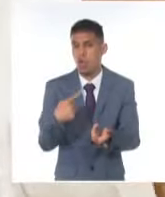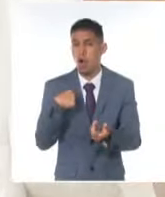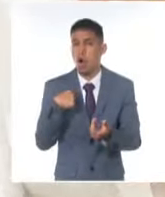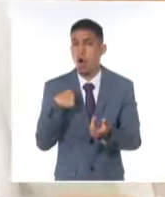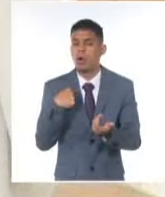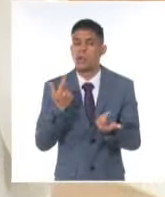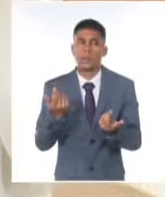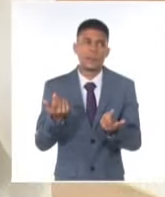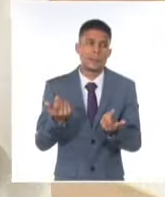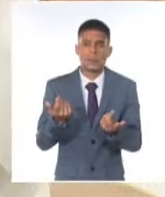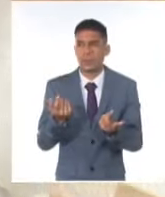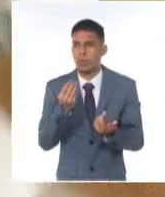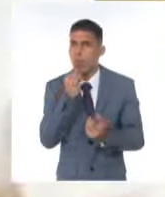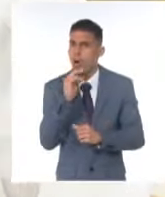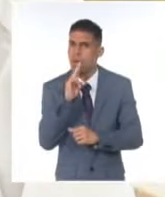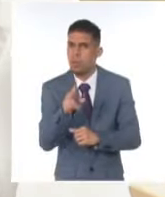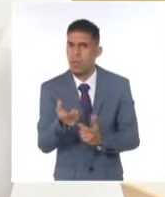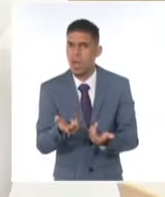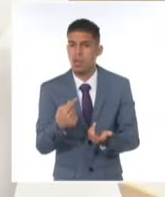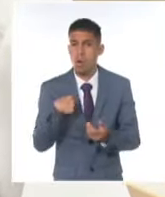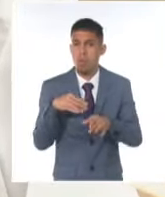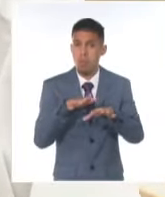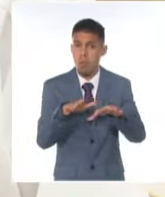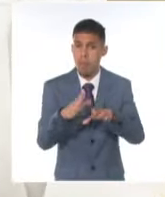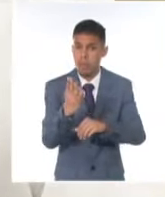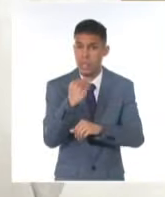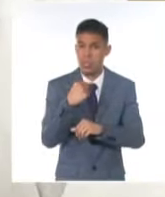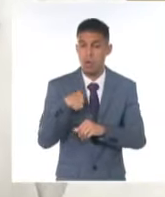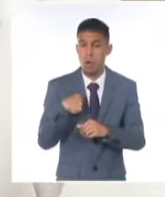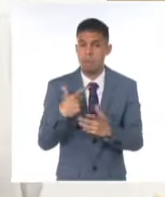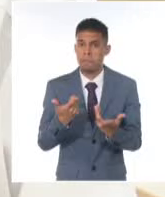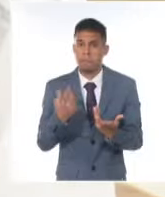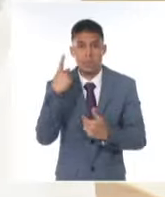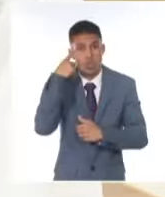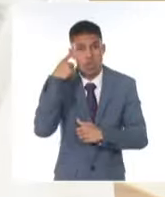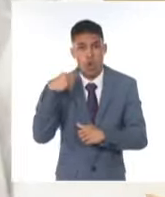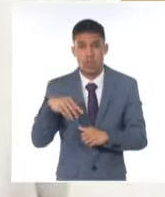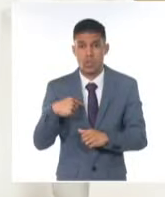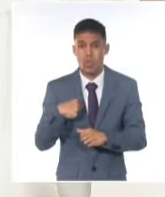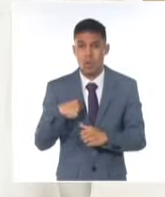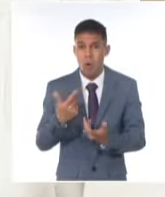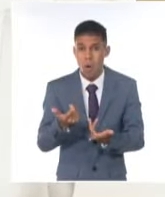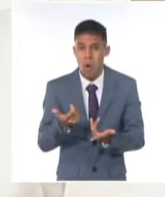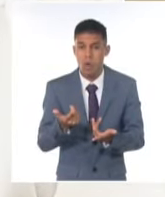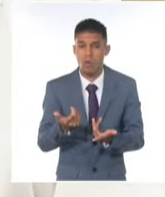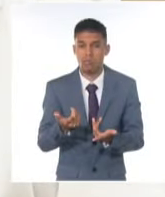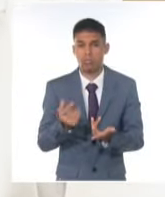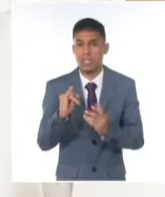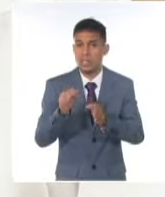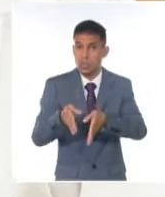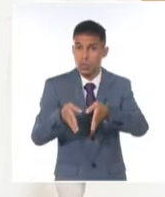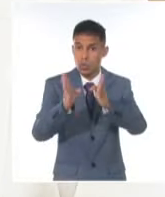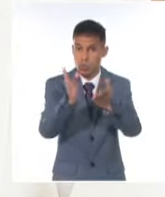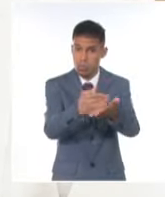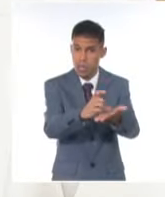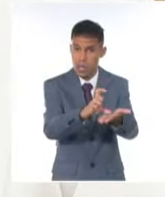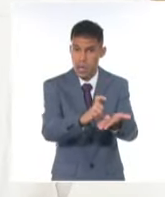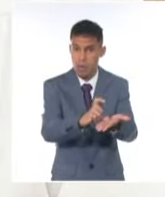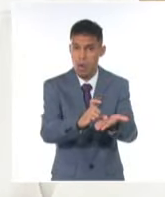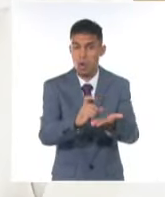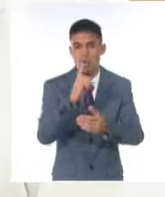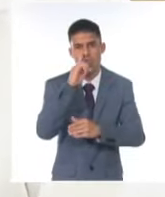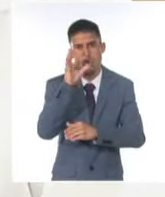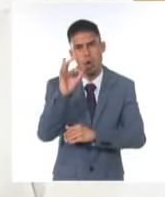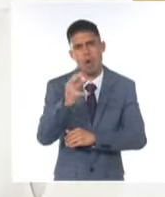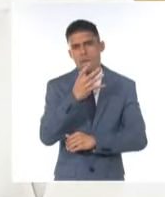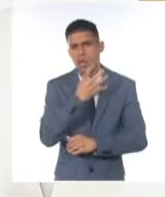momento tuve una iluminación cenital, le dije yo, es decir, el Instituto del Libro, no comandante, el único